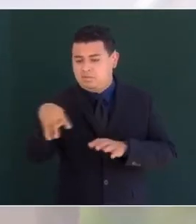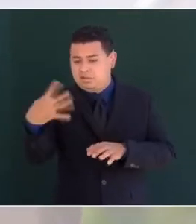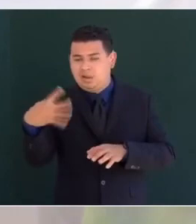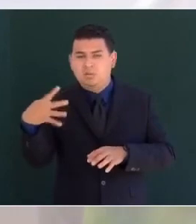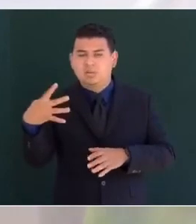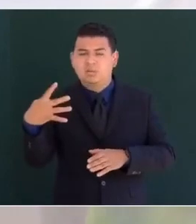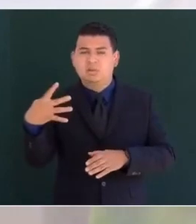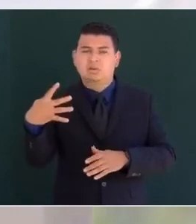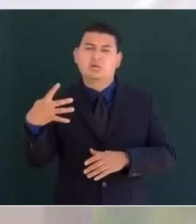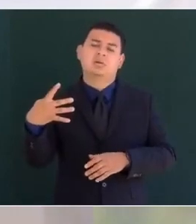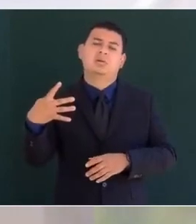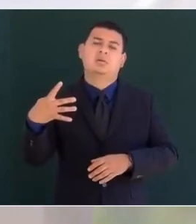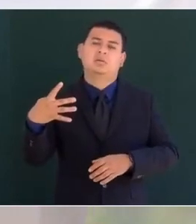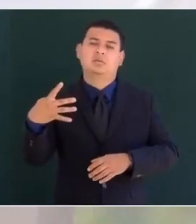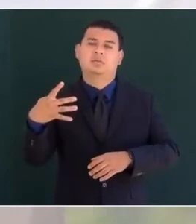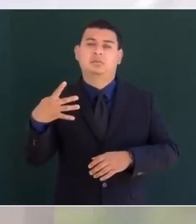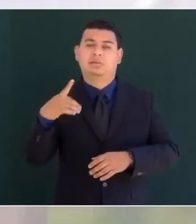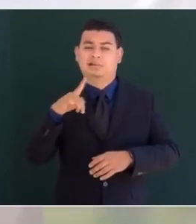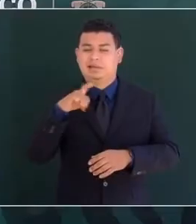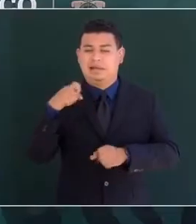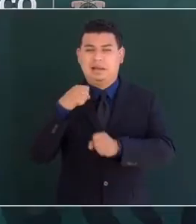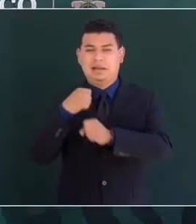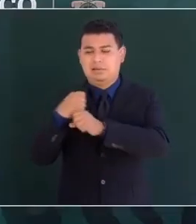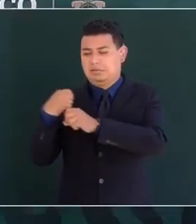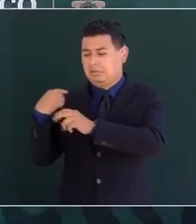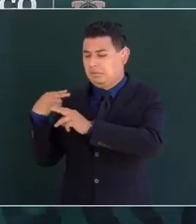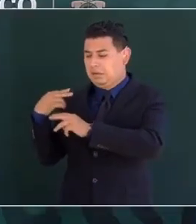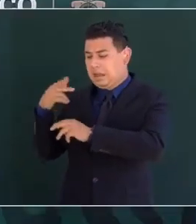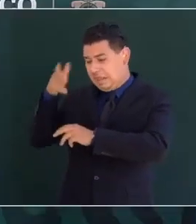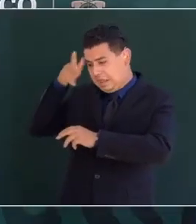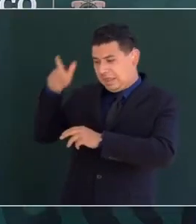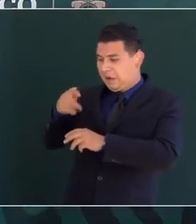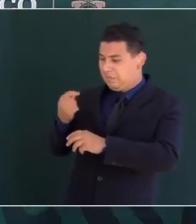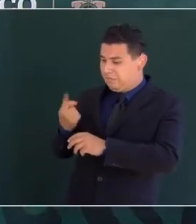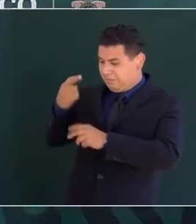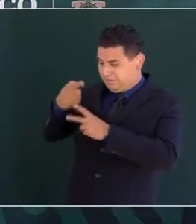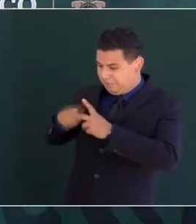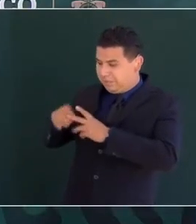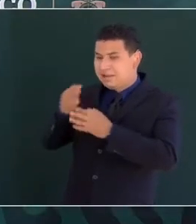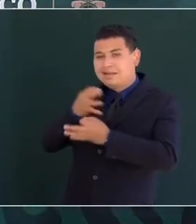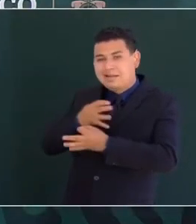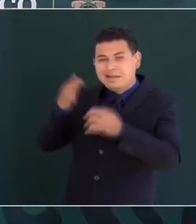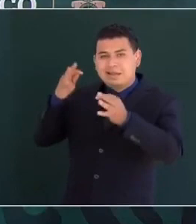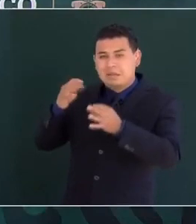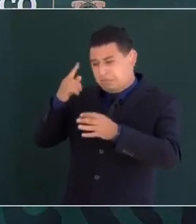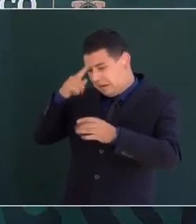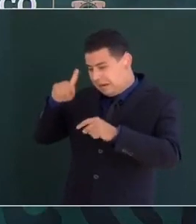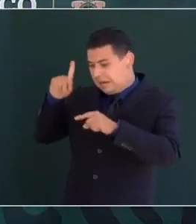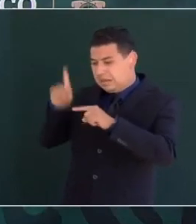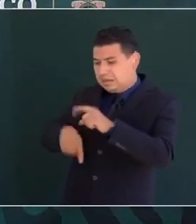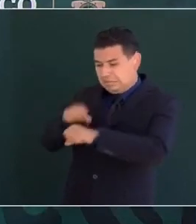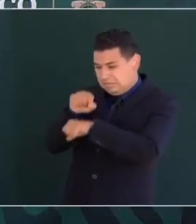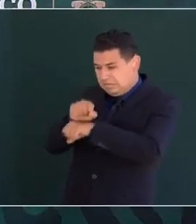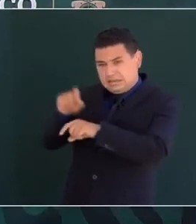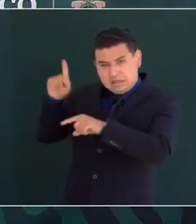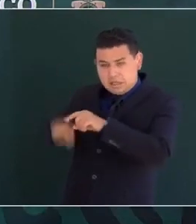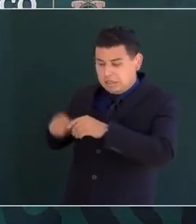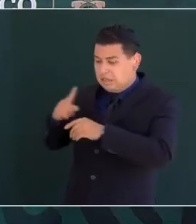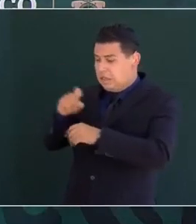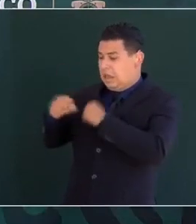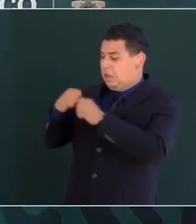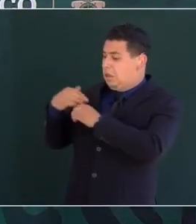100 años después de que Hidalgo promulgara la abolición de la esclavitud